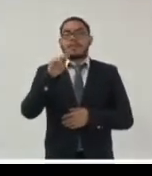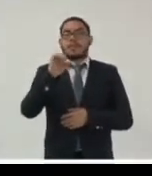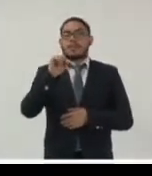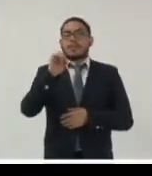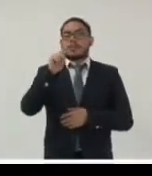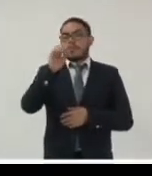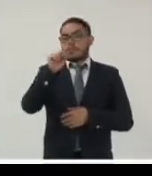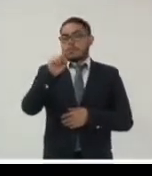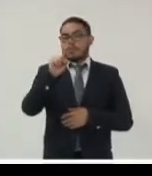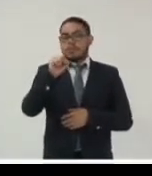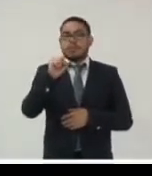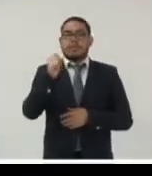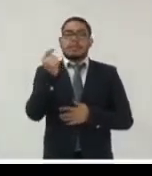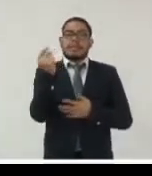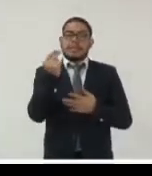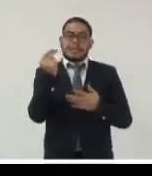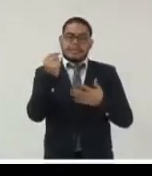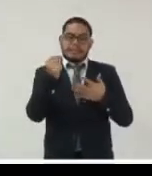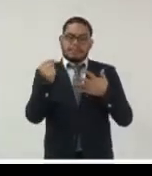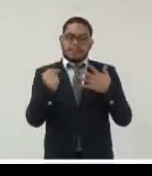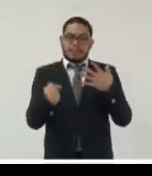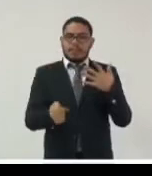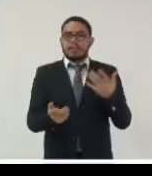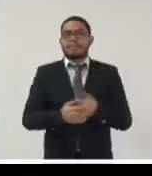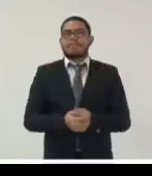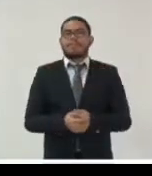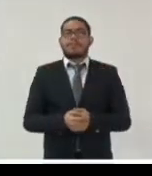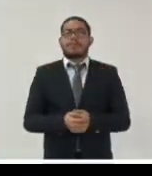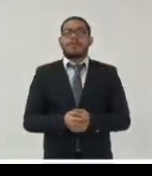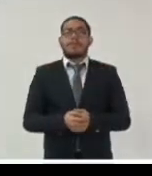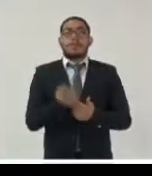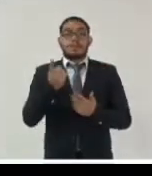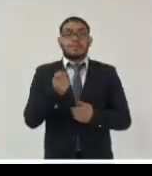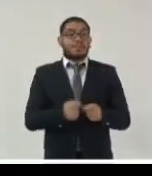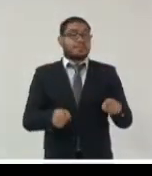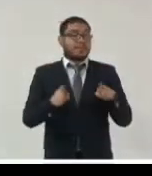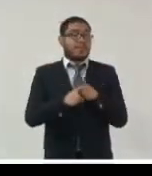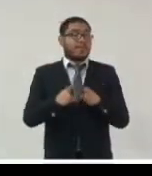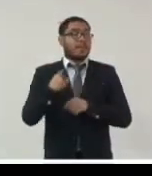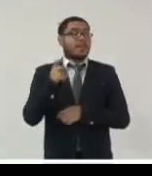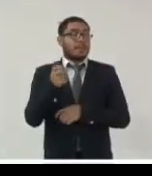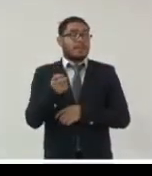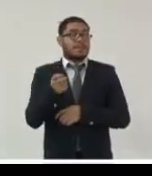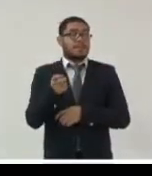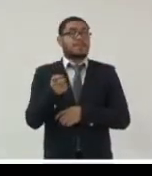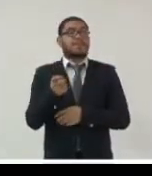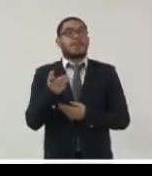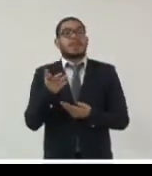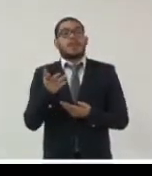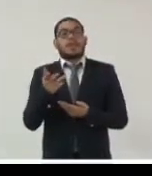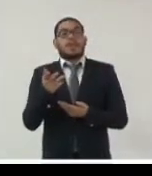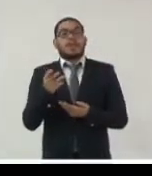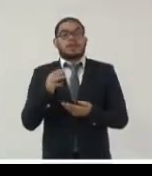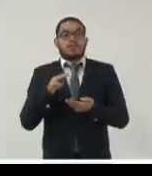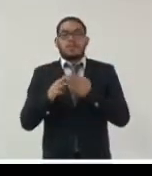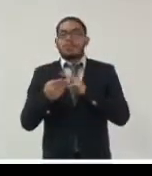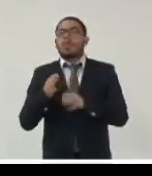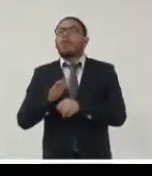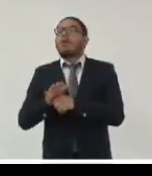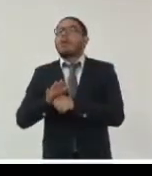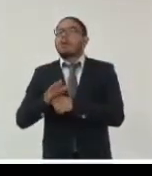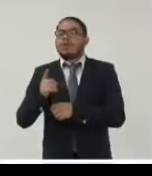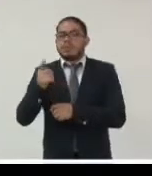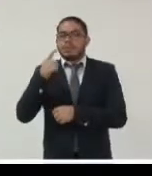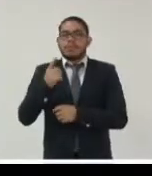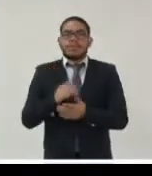para la gestión de documentos para la gestión documental de igual forma modelos de requisitos para la